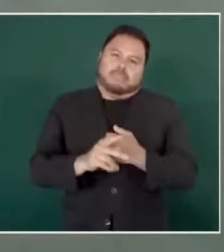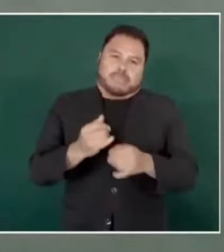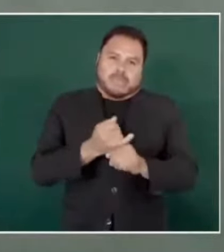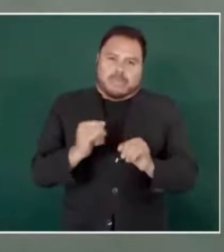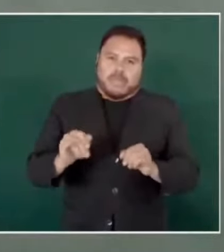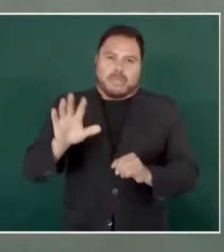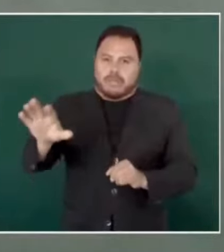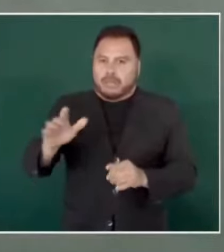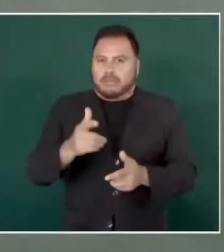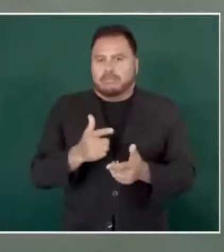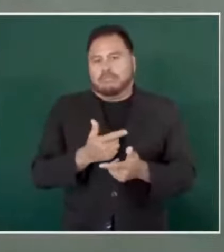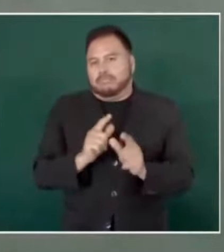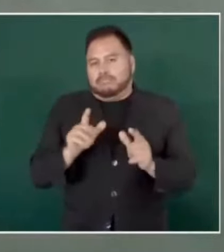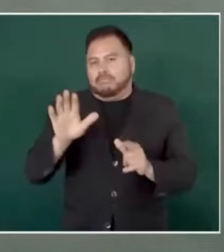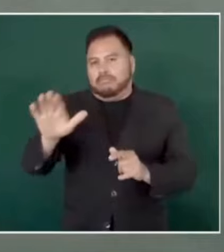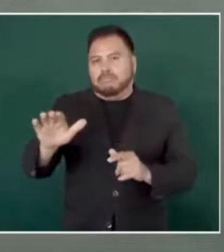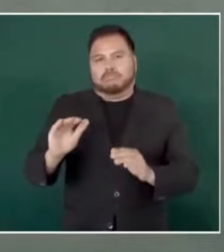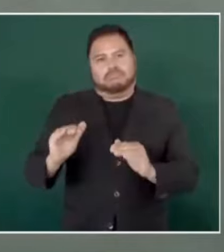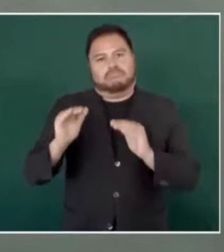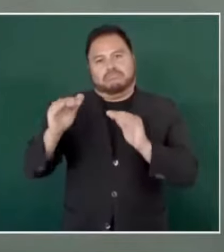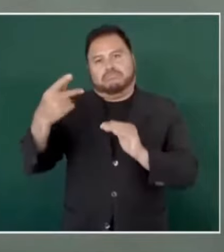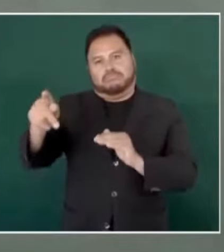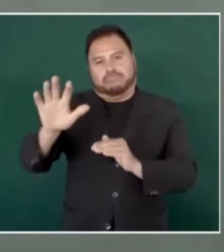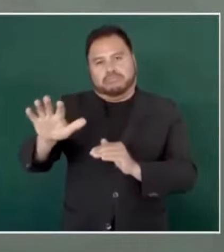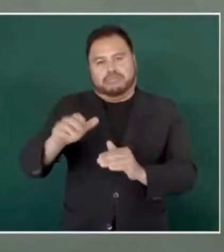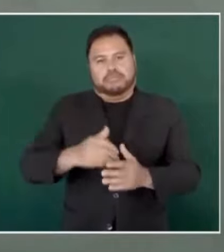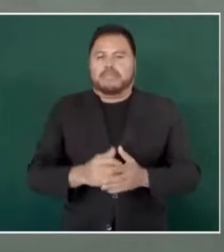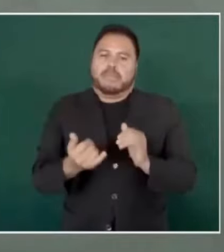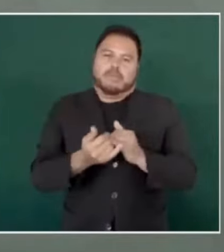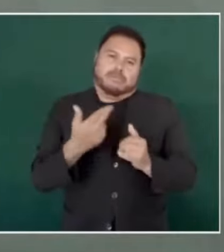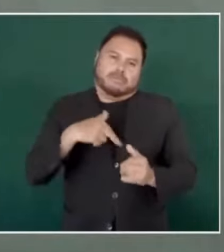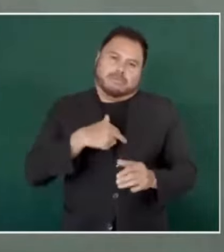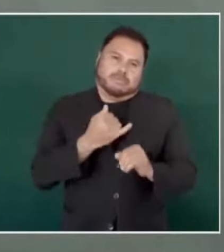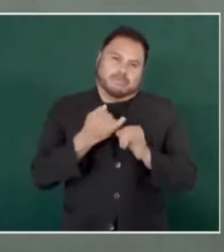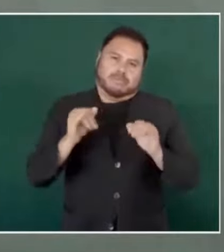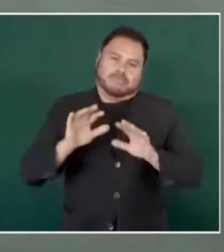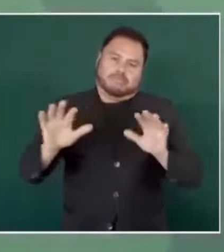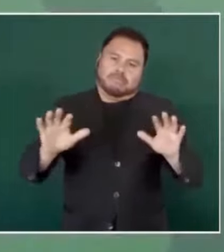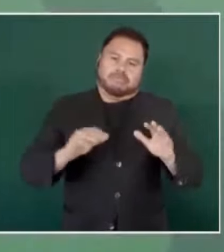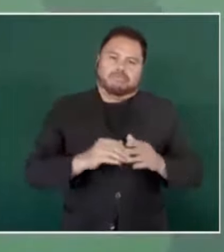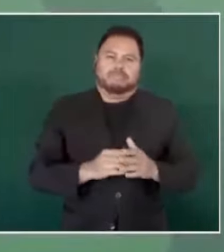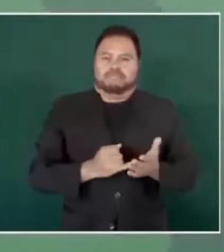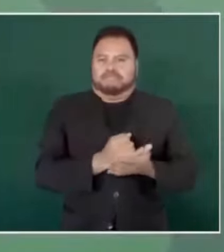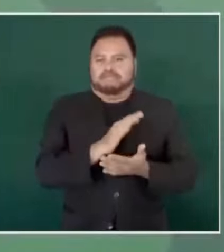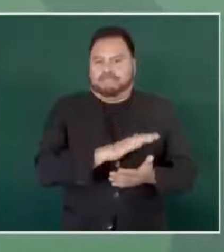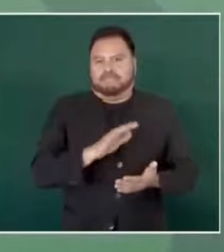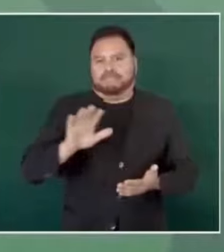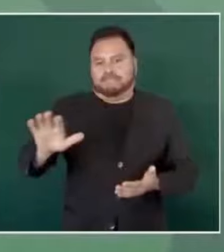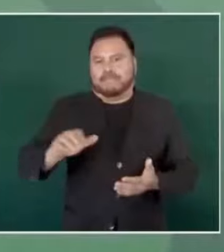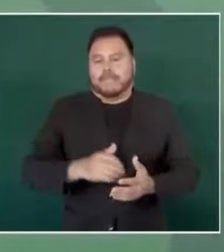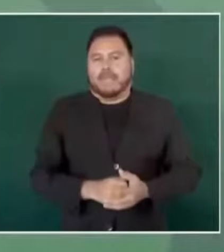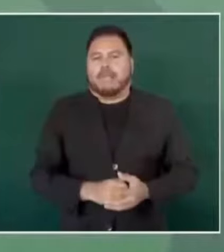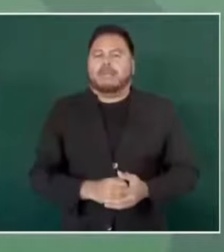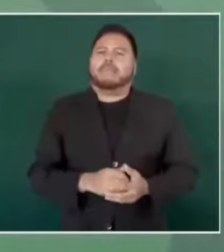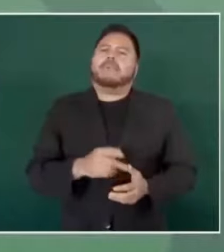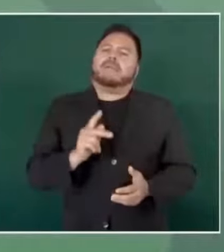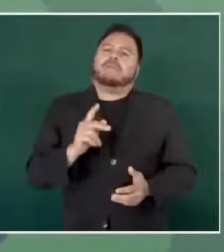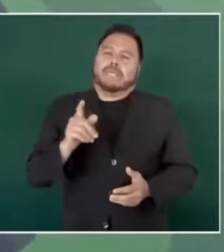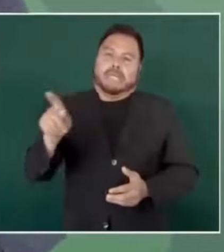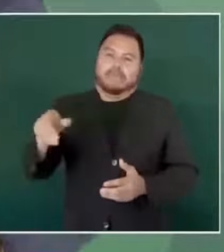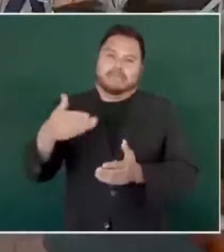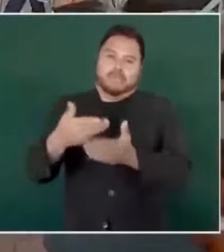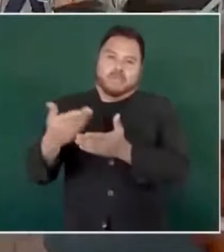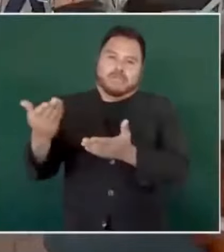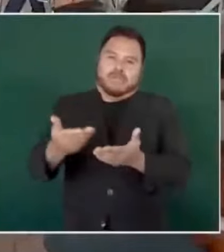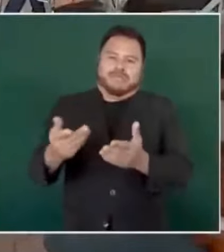soberano, y le hicimos una contrapropuesta que